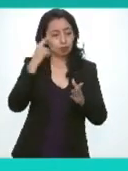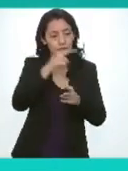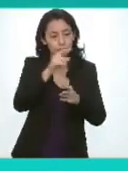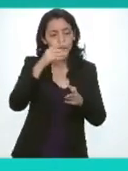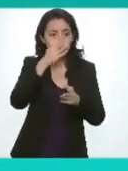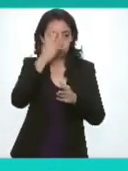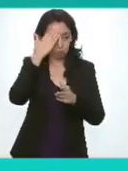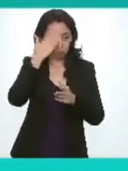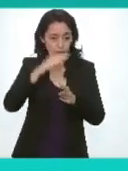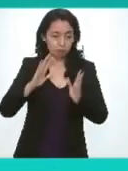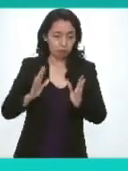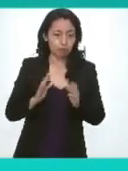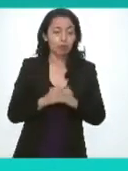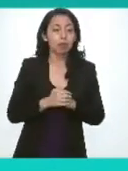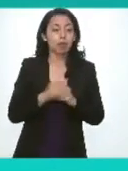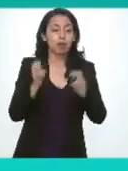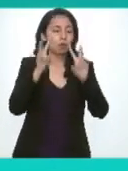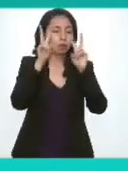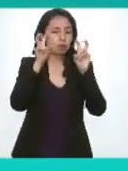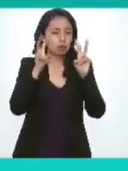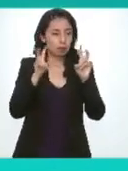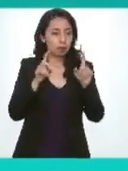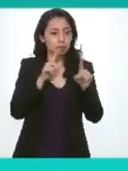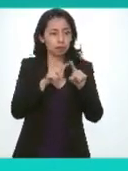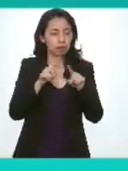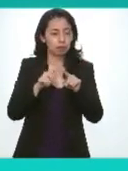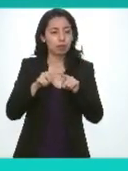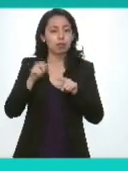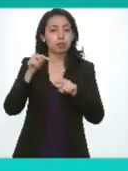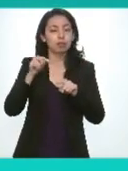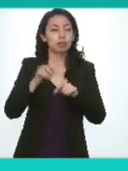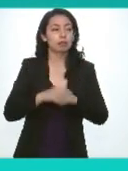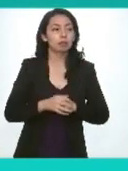conocimiento con relación a los asuntos que se traen